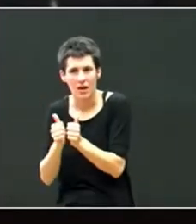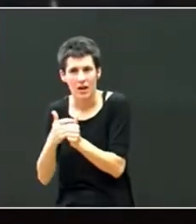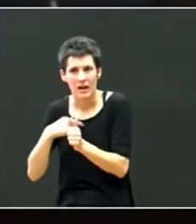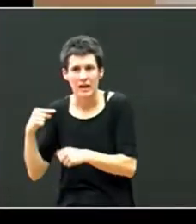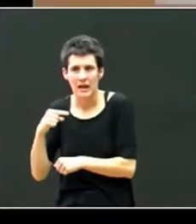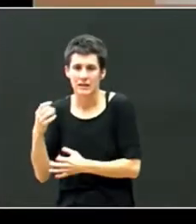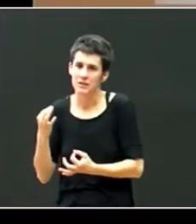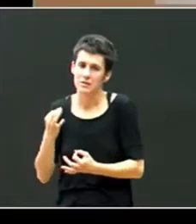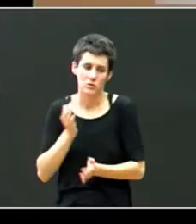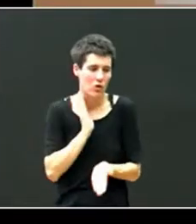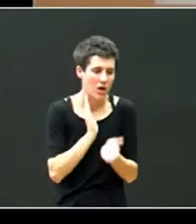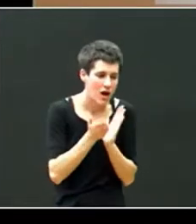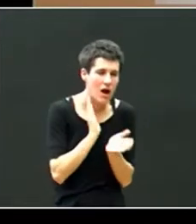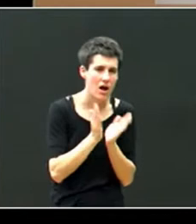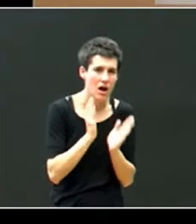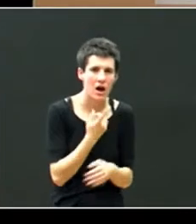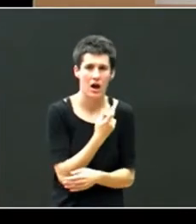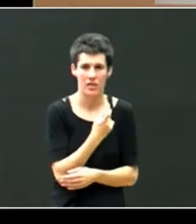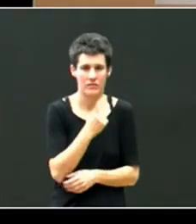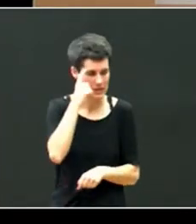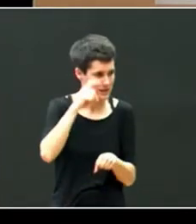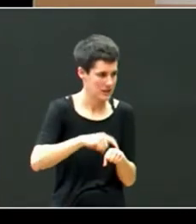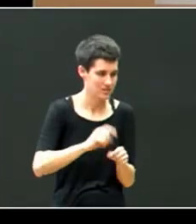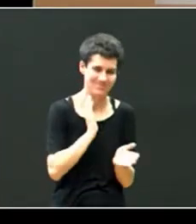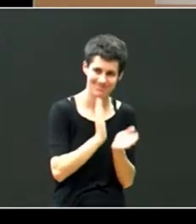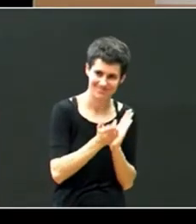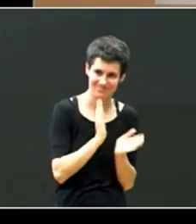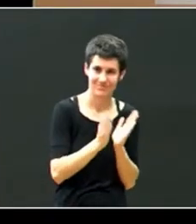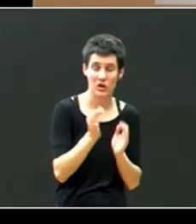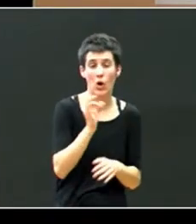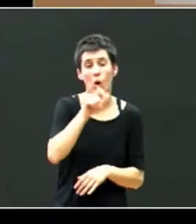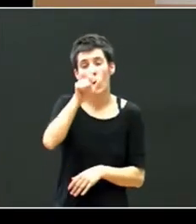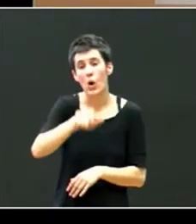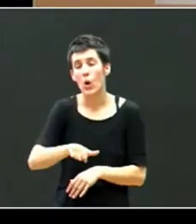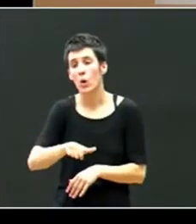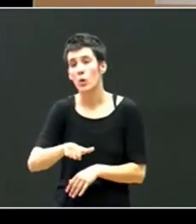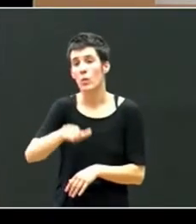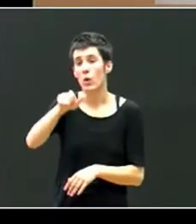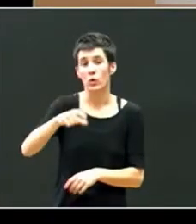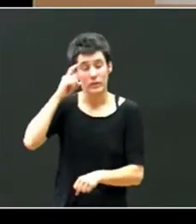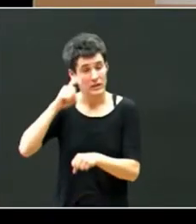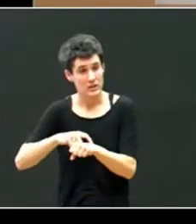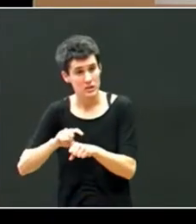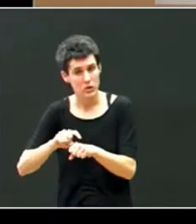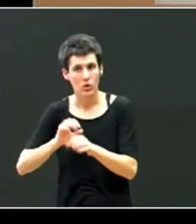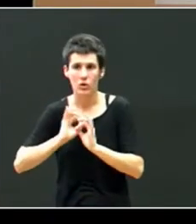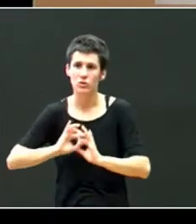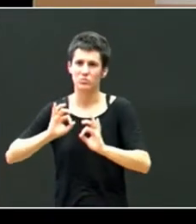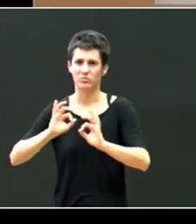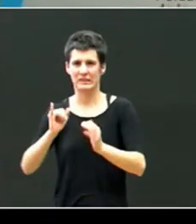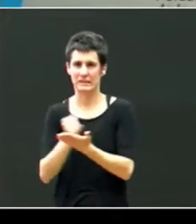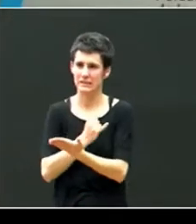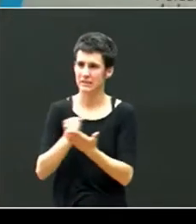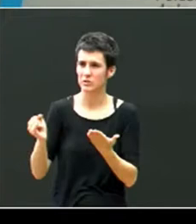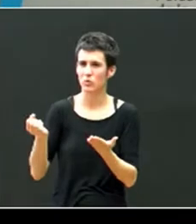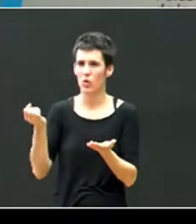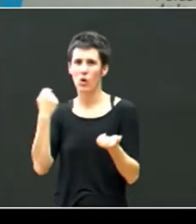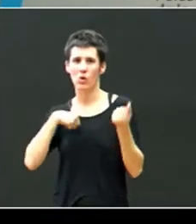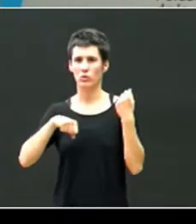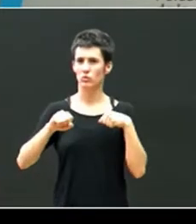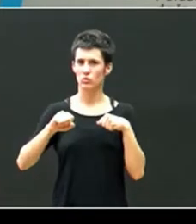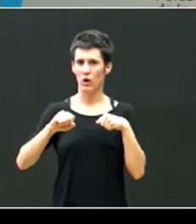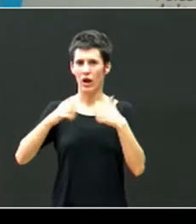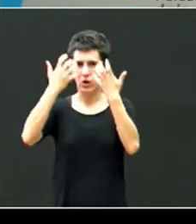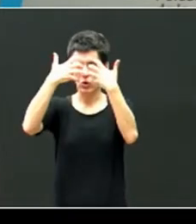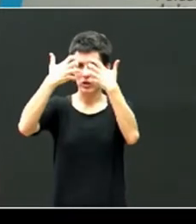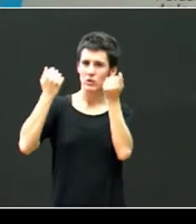o tenemos profesionales psicólogos demasiado cognitivo conductuales que no han incorporado la visión del apego y del trauma hay